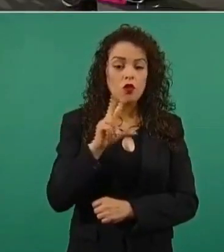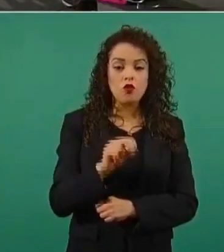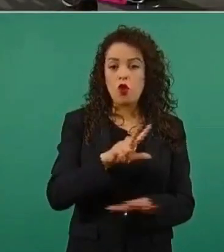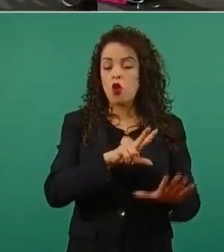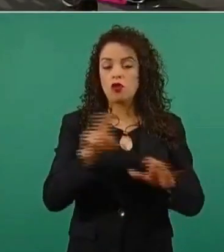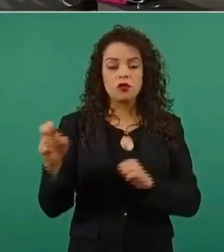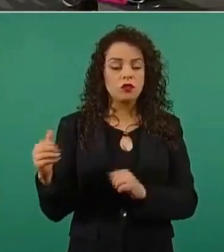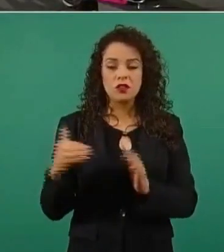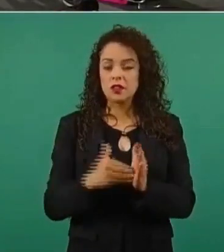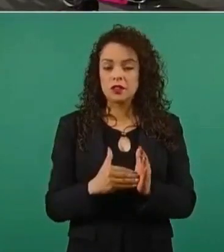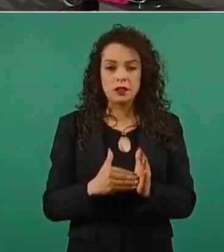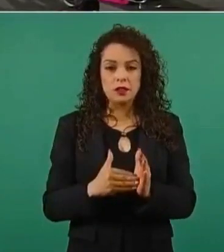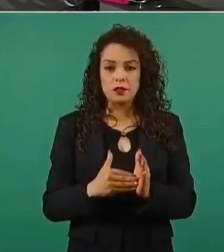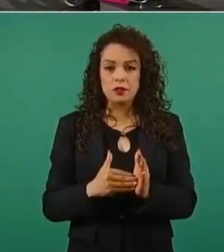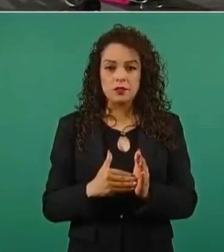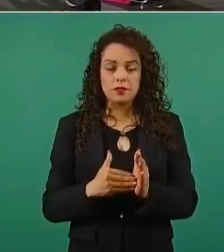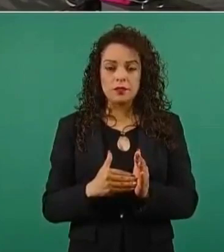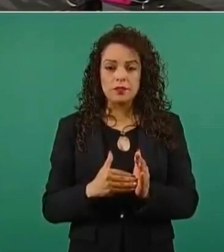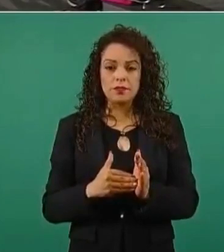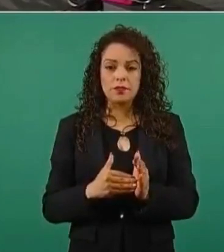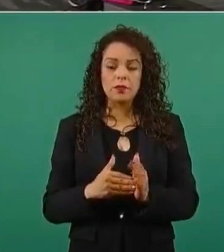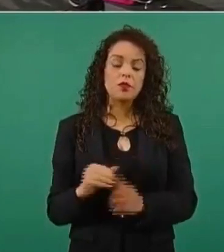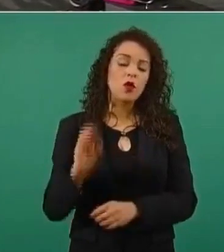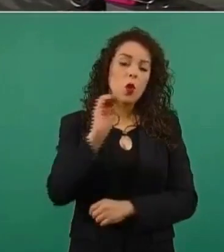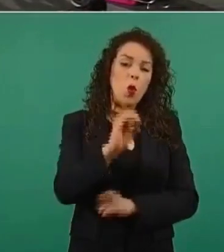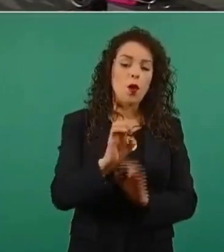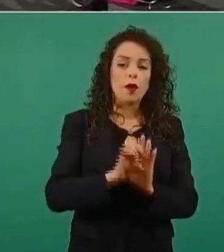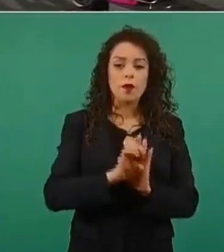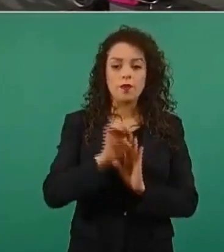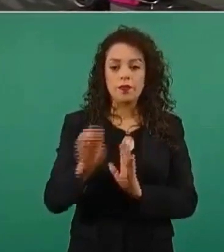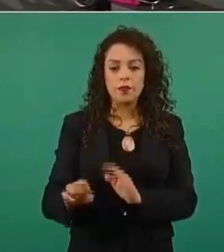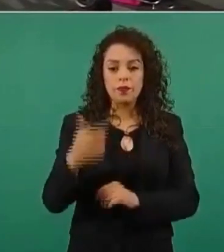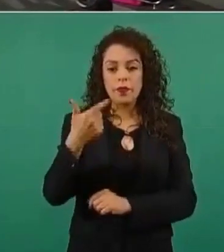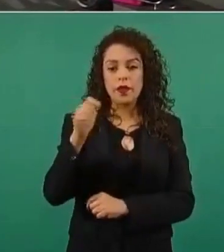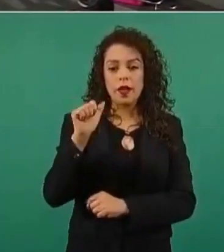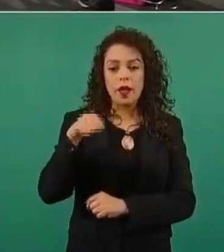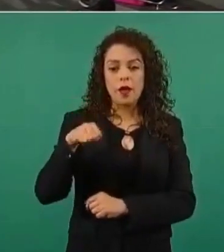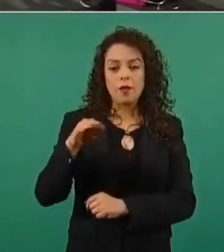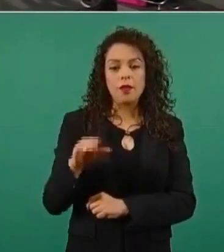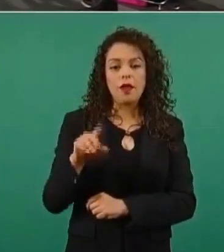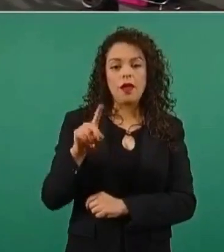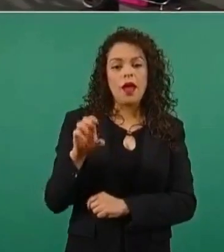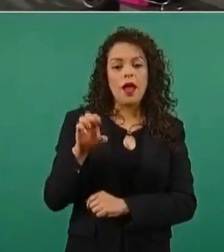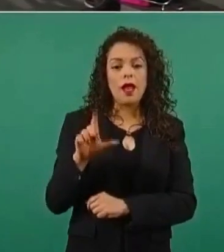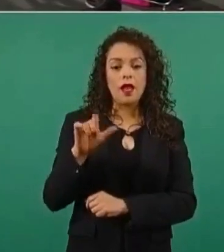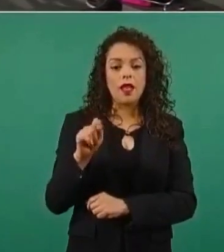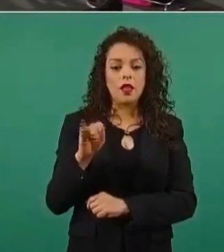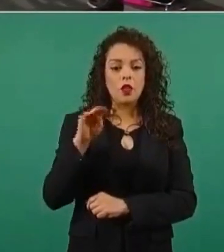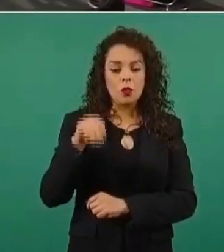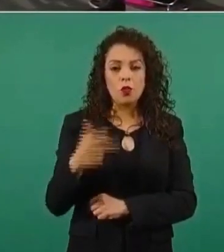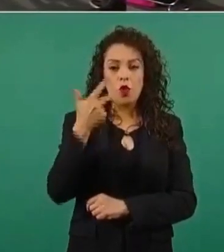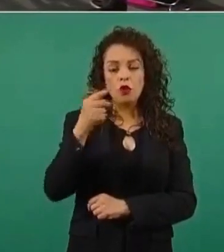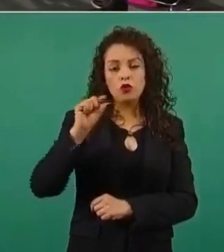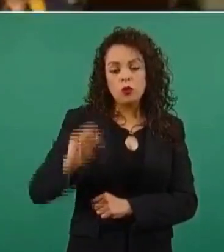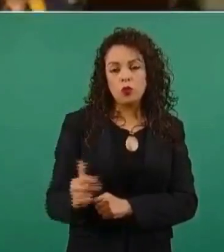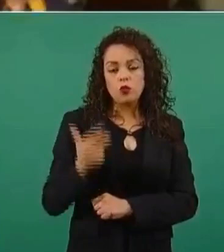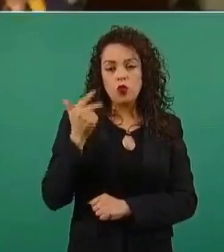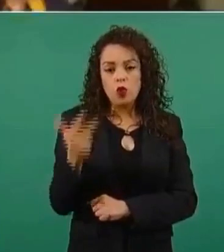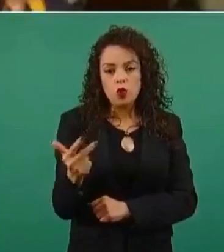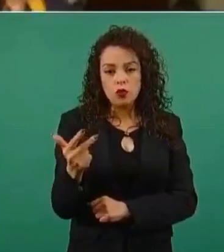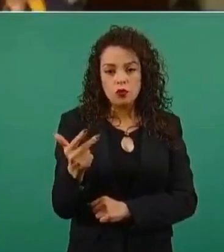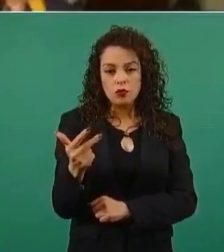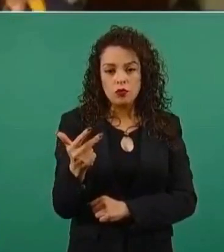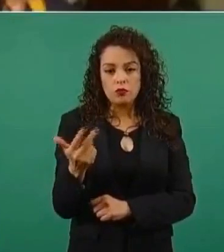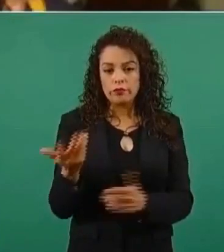mil. O, por ejemplo, Ganfeld Litium, ocho punto ocho, es decir, casi